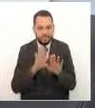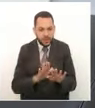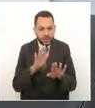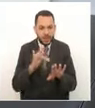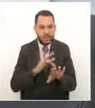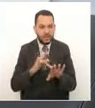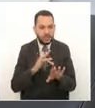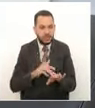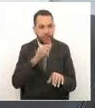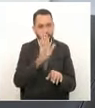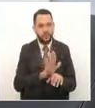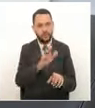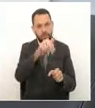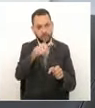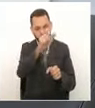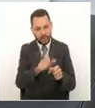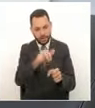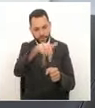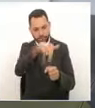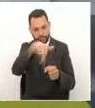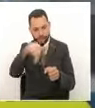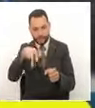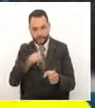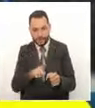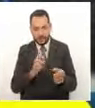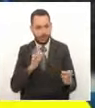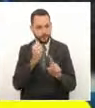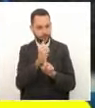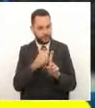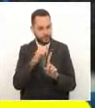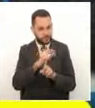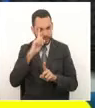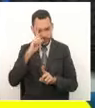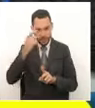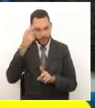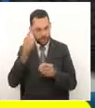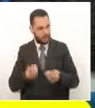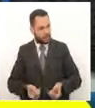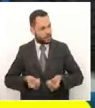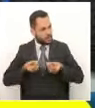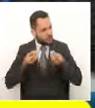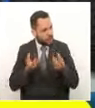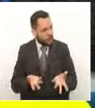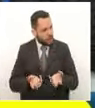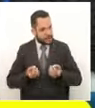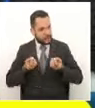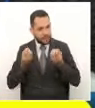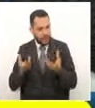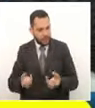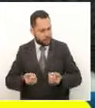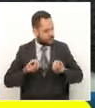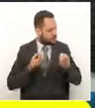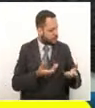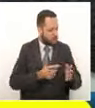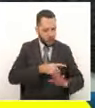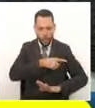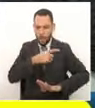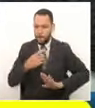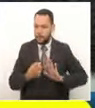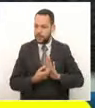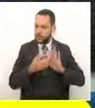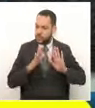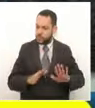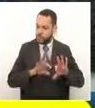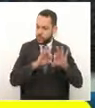vuelvo e insisto, yo creo que el programa social del señor gobernador ha calado, ha llegado a muchas familias digamos en situaciones